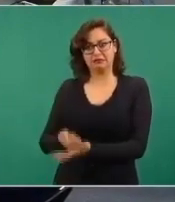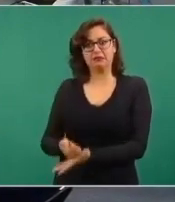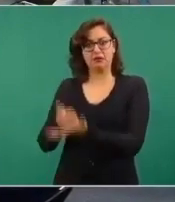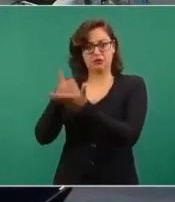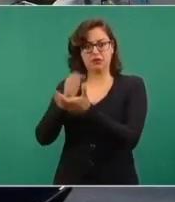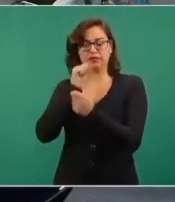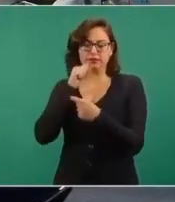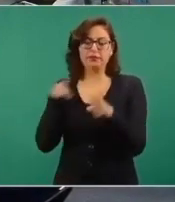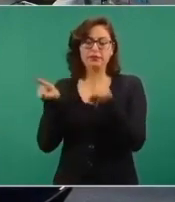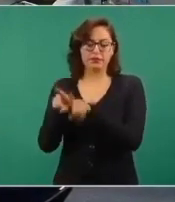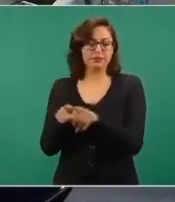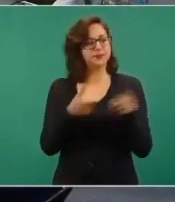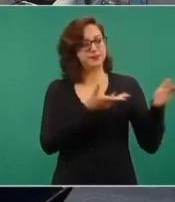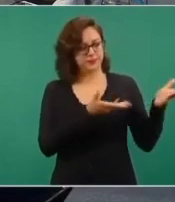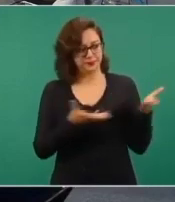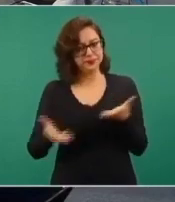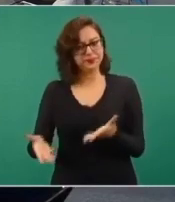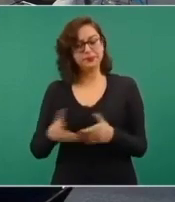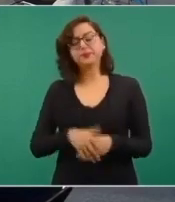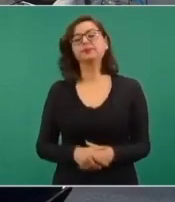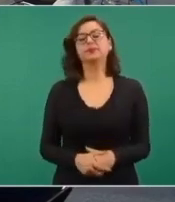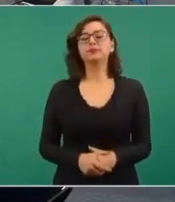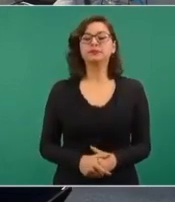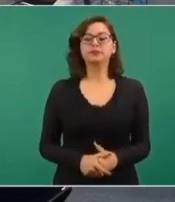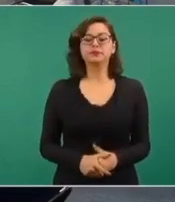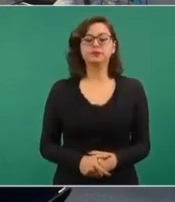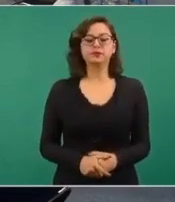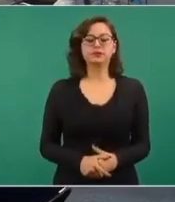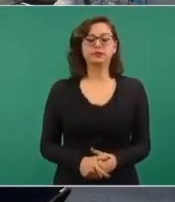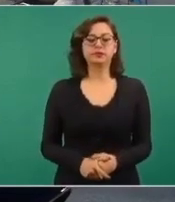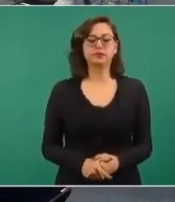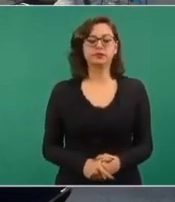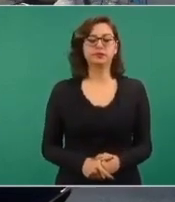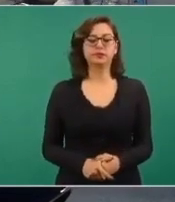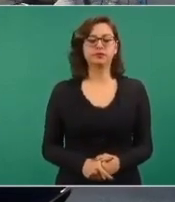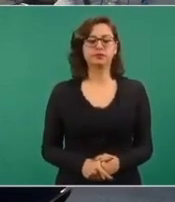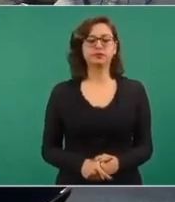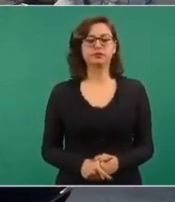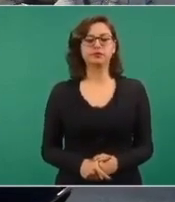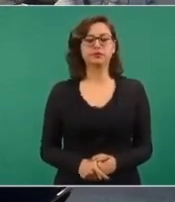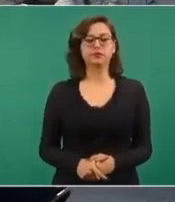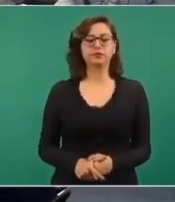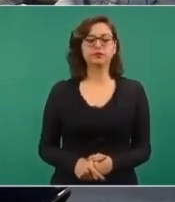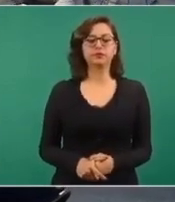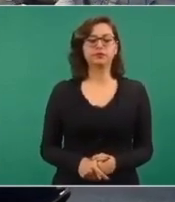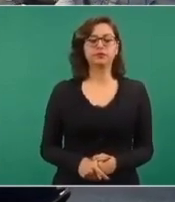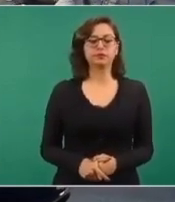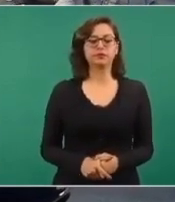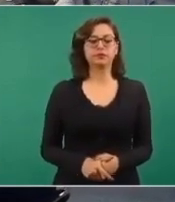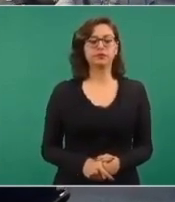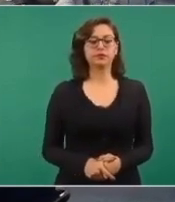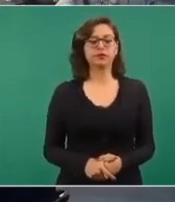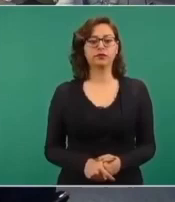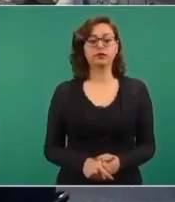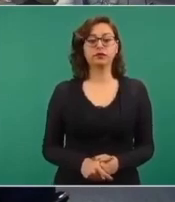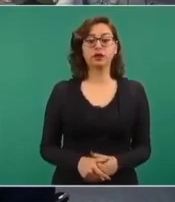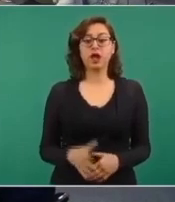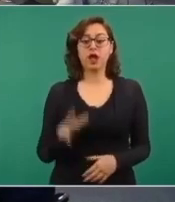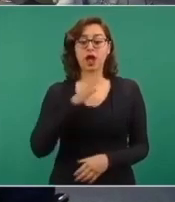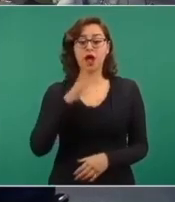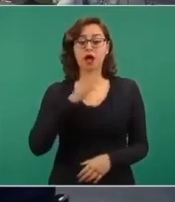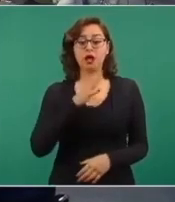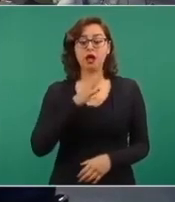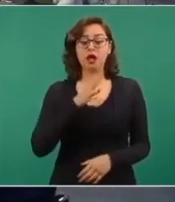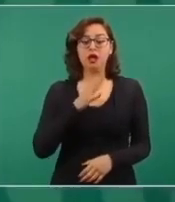Bueno, señor presidente. Bueno, hemos mantenido una relación permanente con los representantes de las cuatro organizaciones